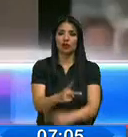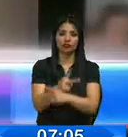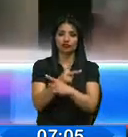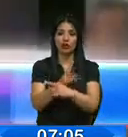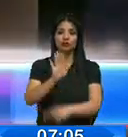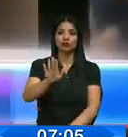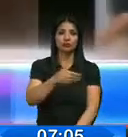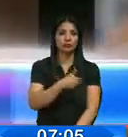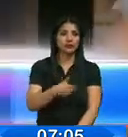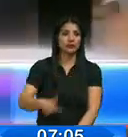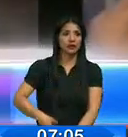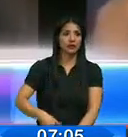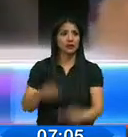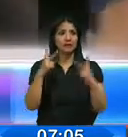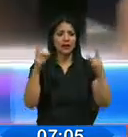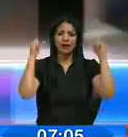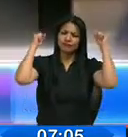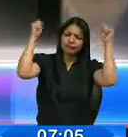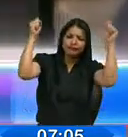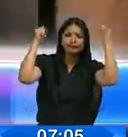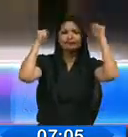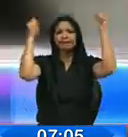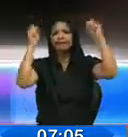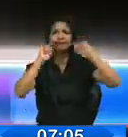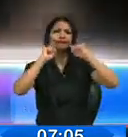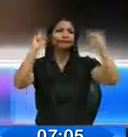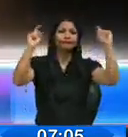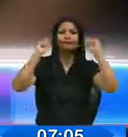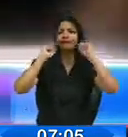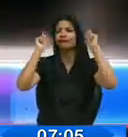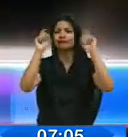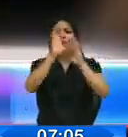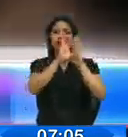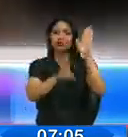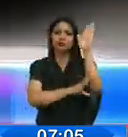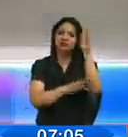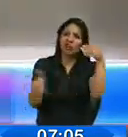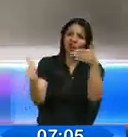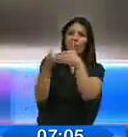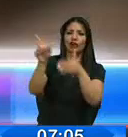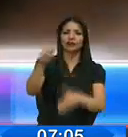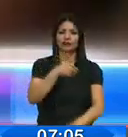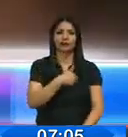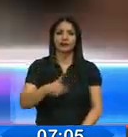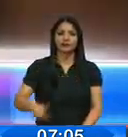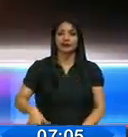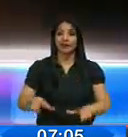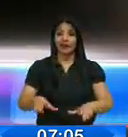Aquí se los ve arengando con gritos a favor de una constituyente y en contra del presidente Lenín Moreno